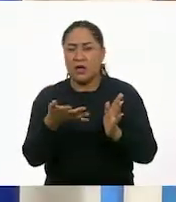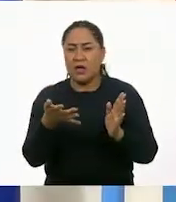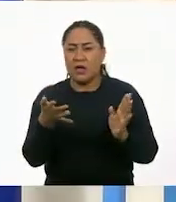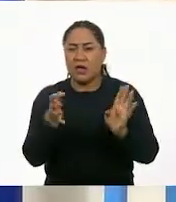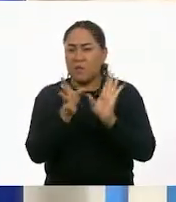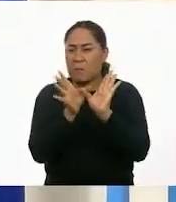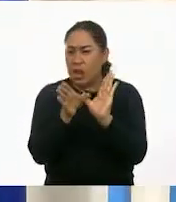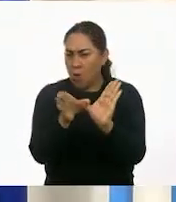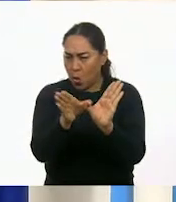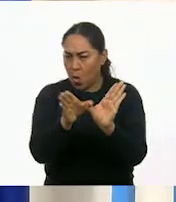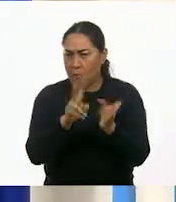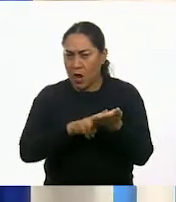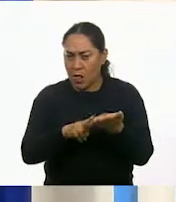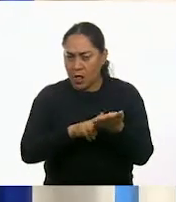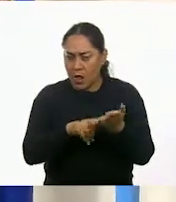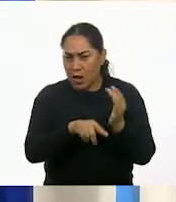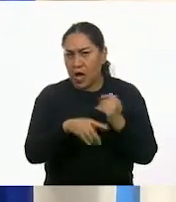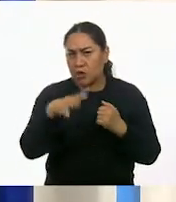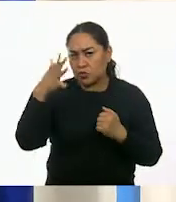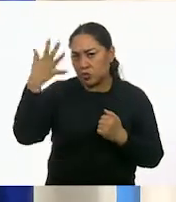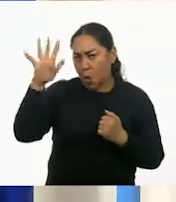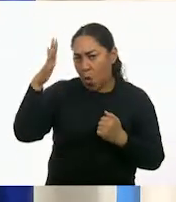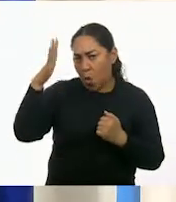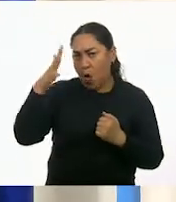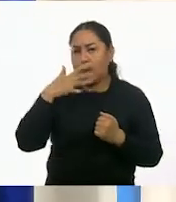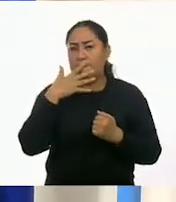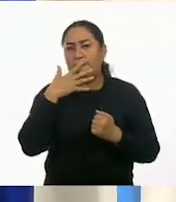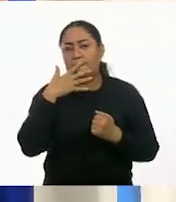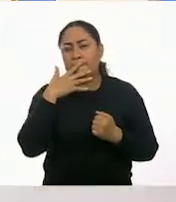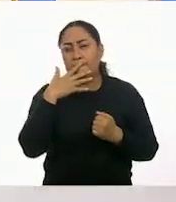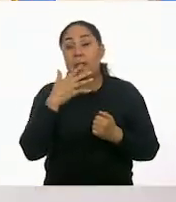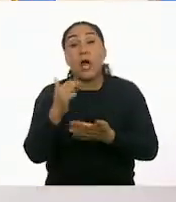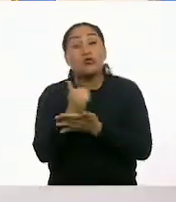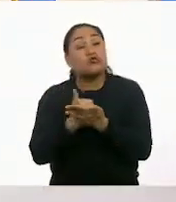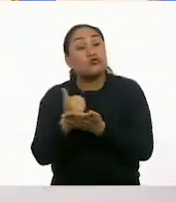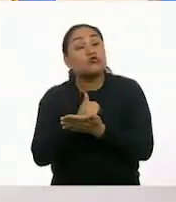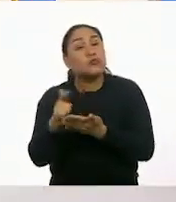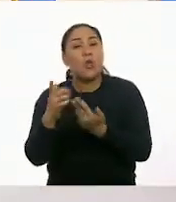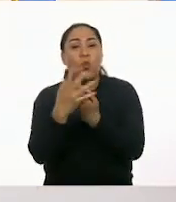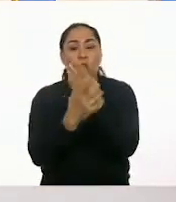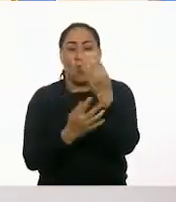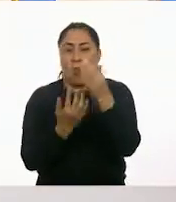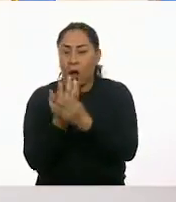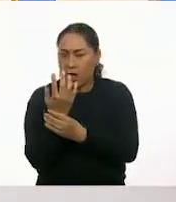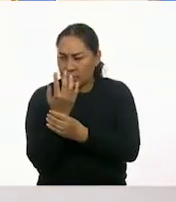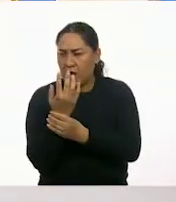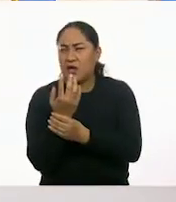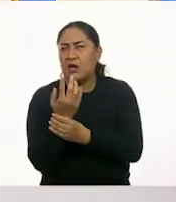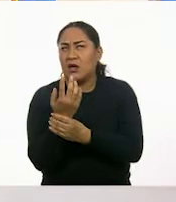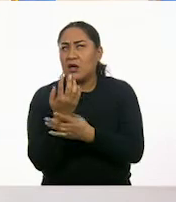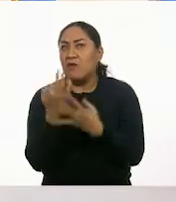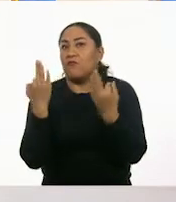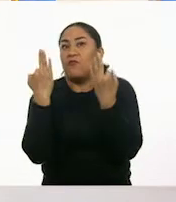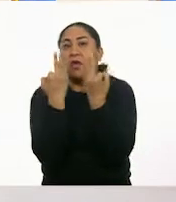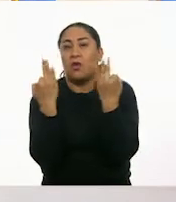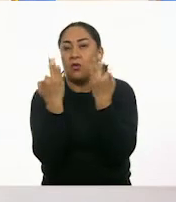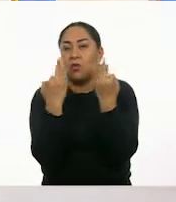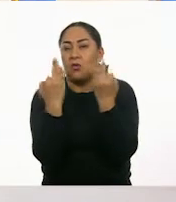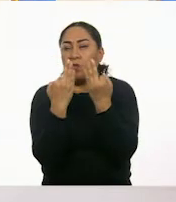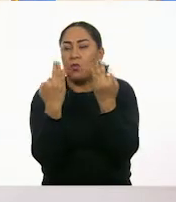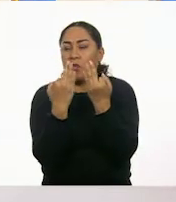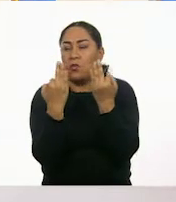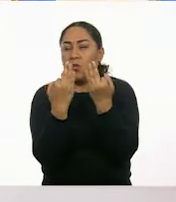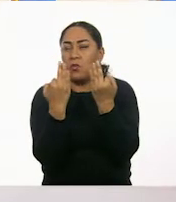en las verdes. Sol en la verde de aquí. En las azules tengo guantes. Guantes. Frío. Frío.